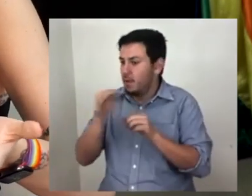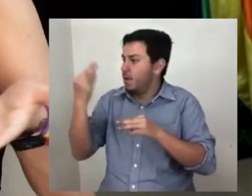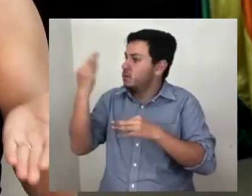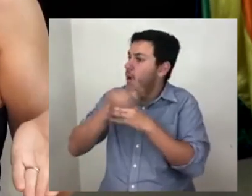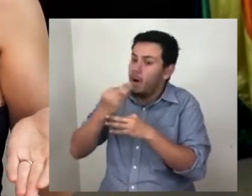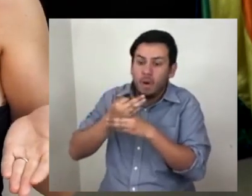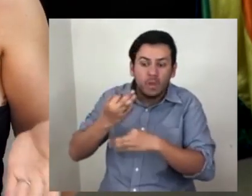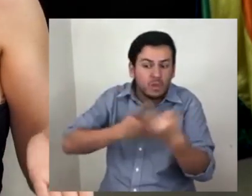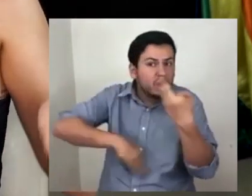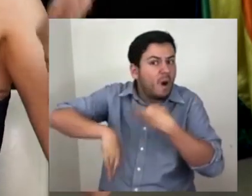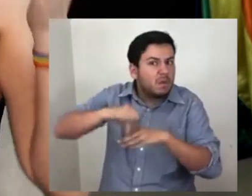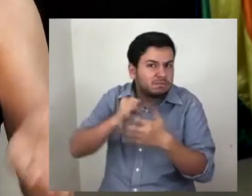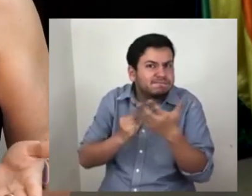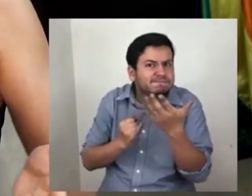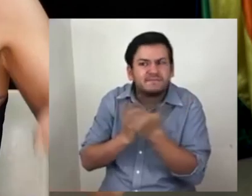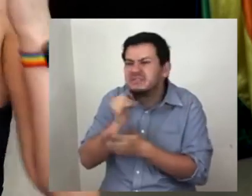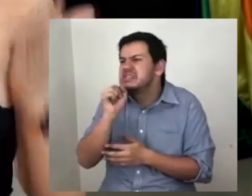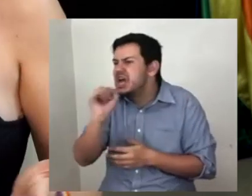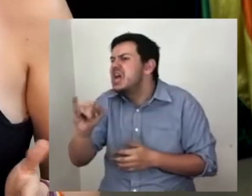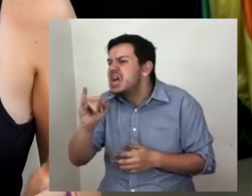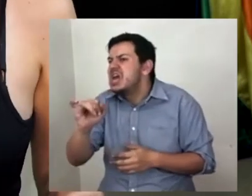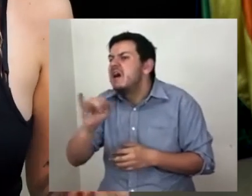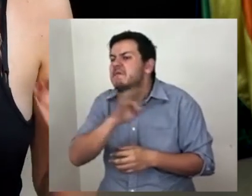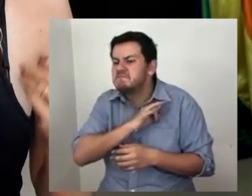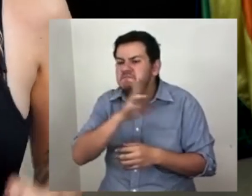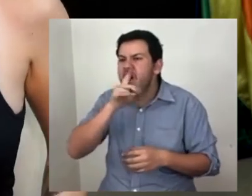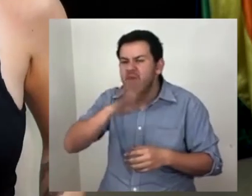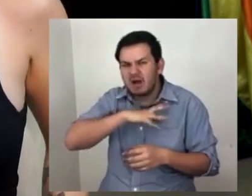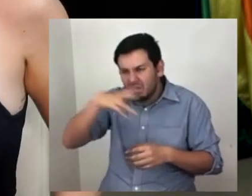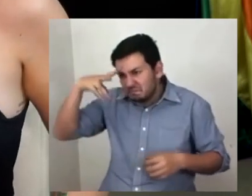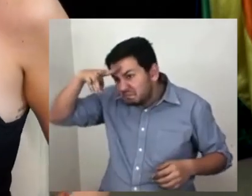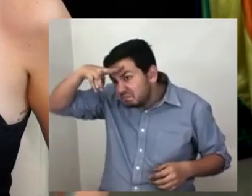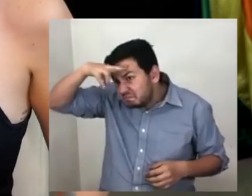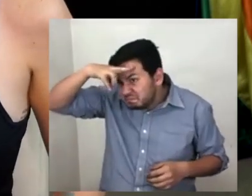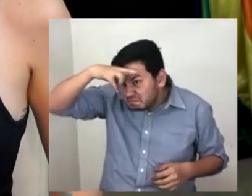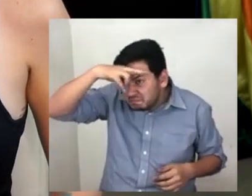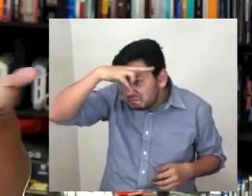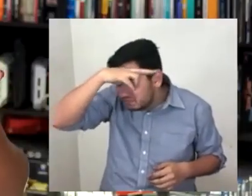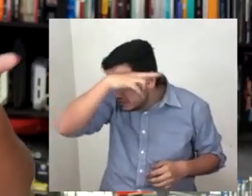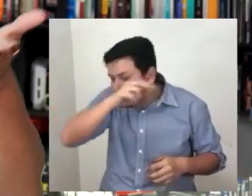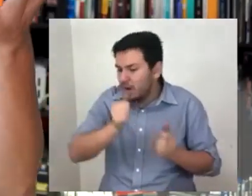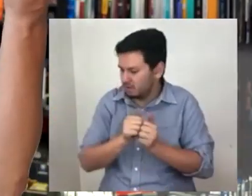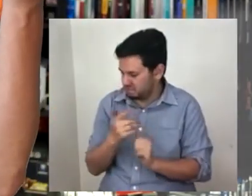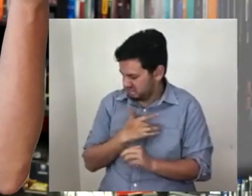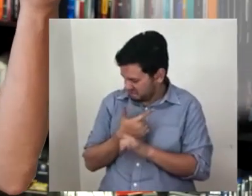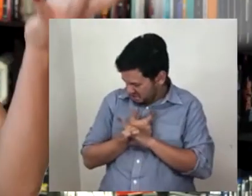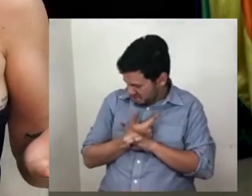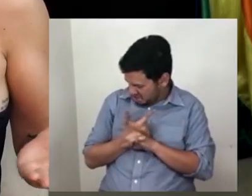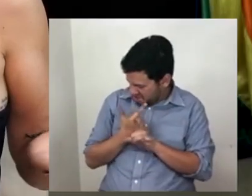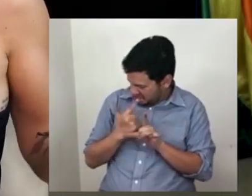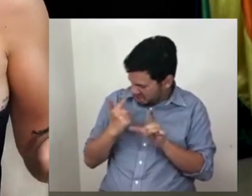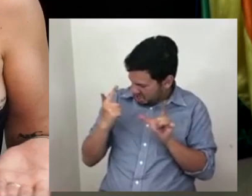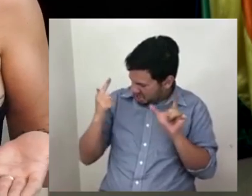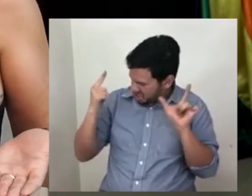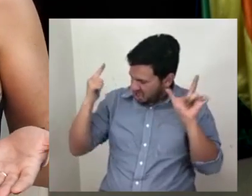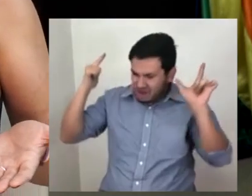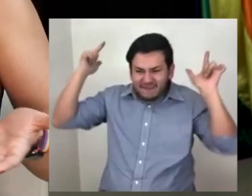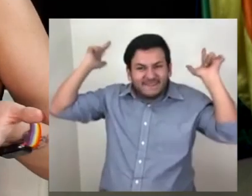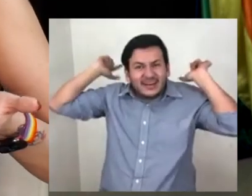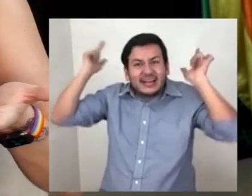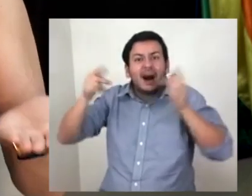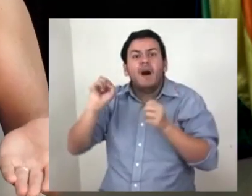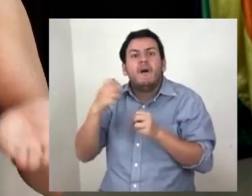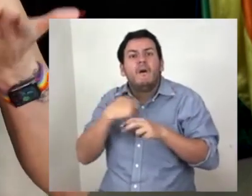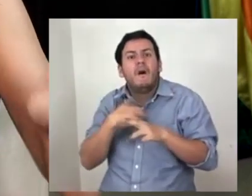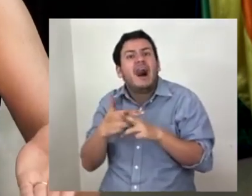Me sorprende que justo ahorita todas decidieron que siempre sí es buen momento para cortarse el fleco. Libertad. Supongo que quedarnos en casa era